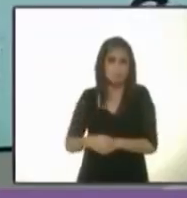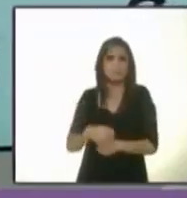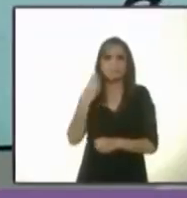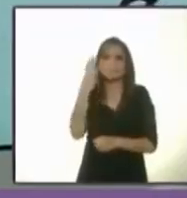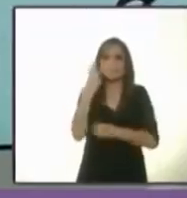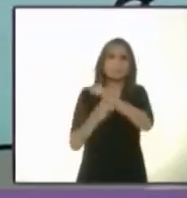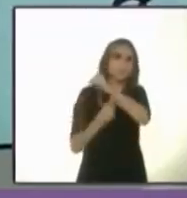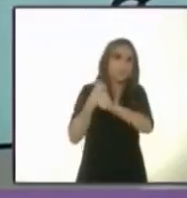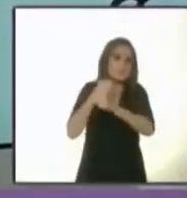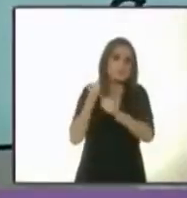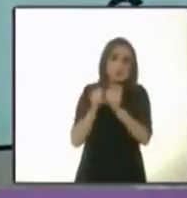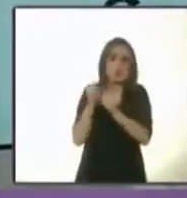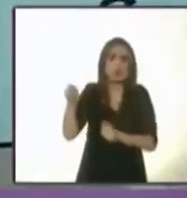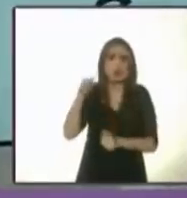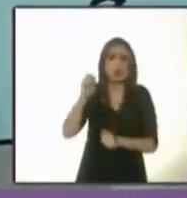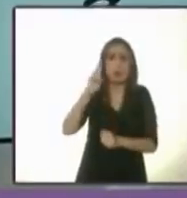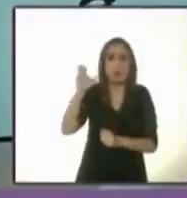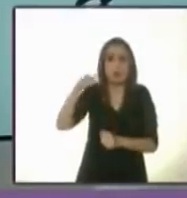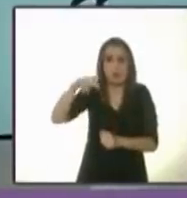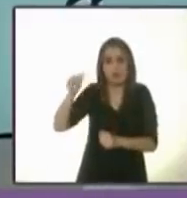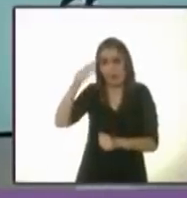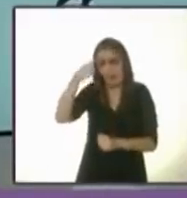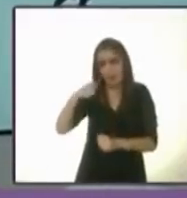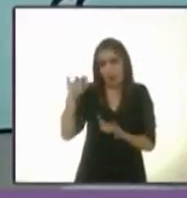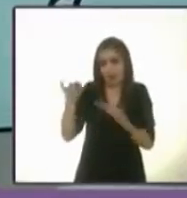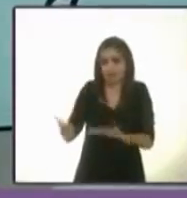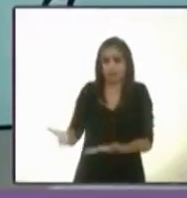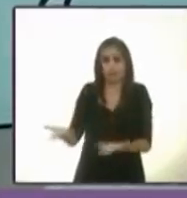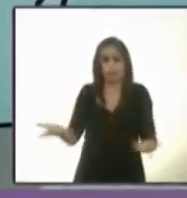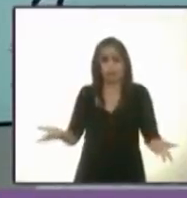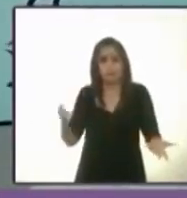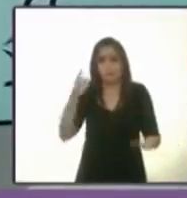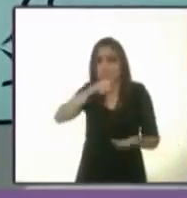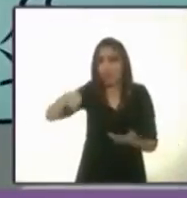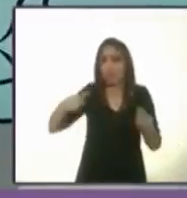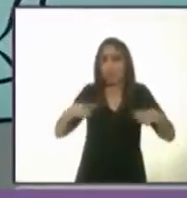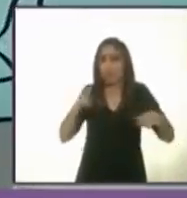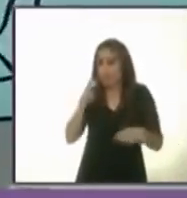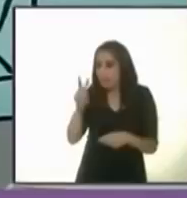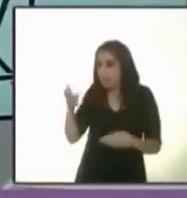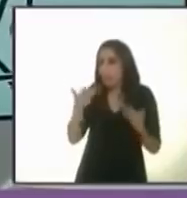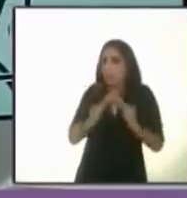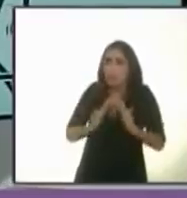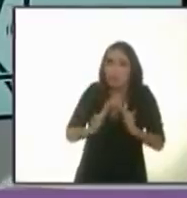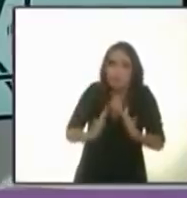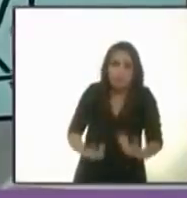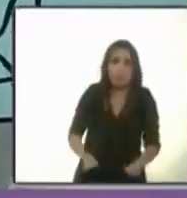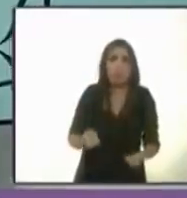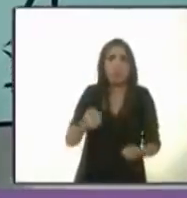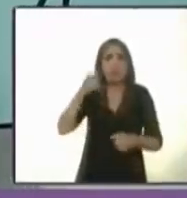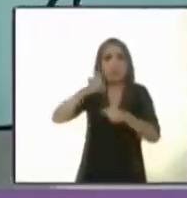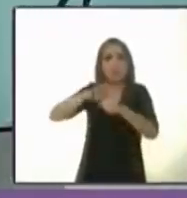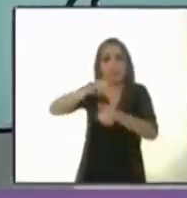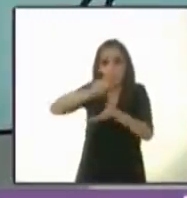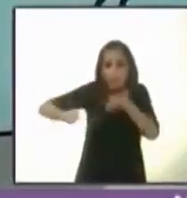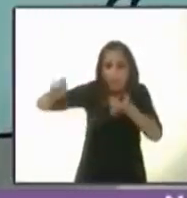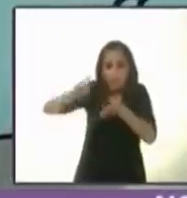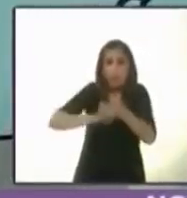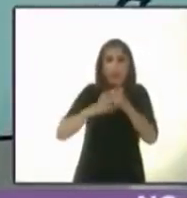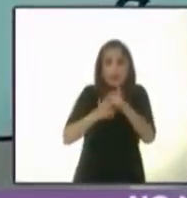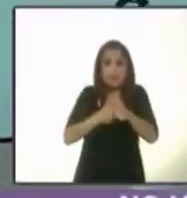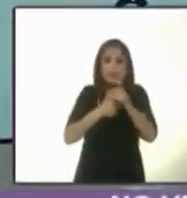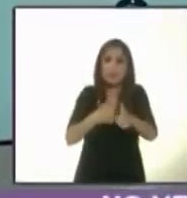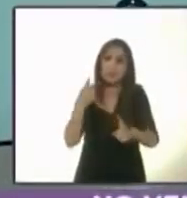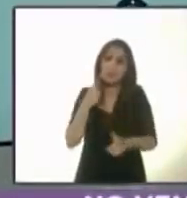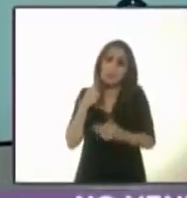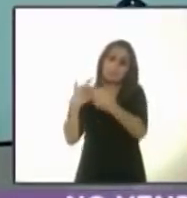bastó 3 años con Morena para estar aquí y desalentar a los ciudadanos para votar o seguir votando por un partido